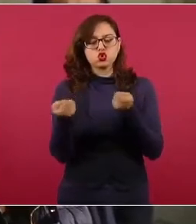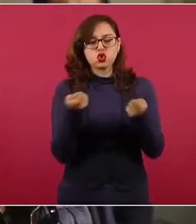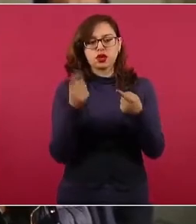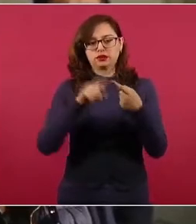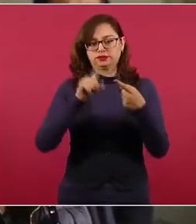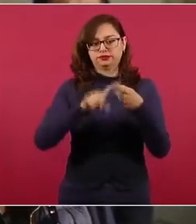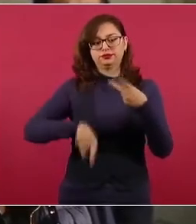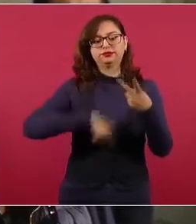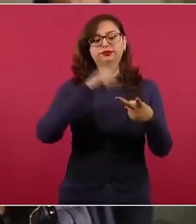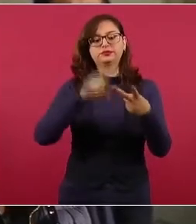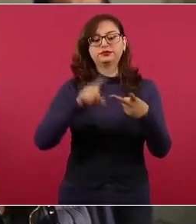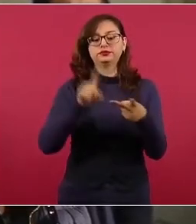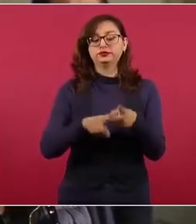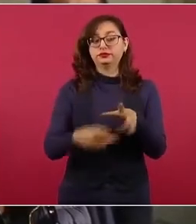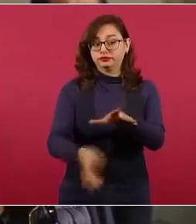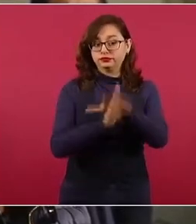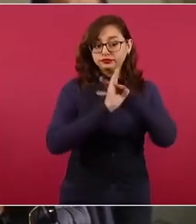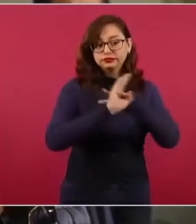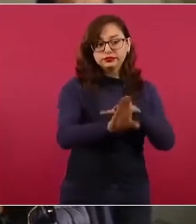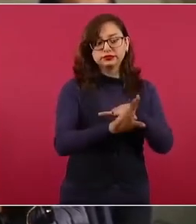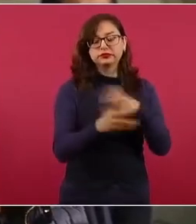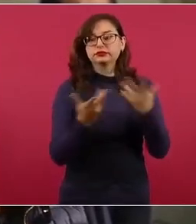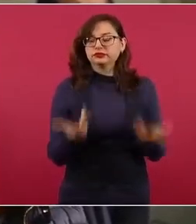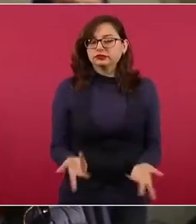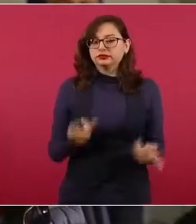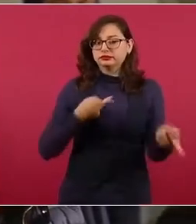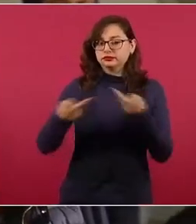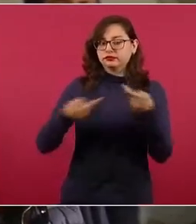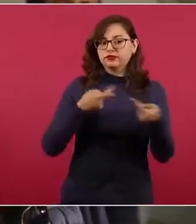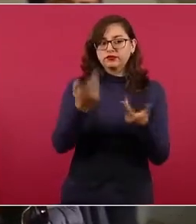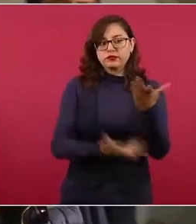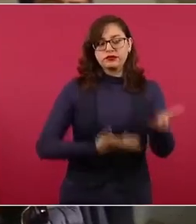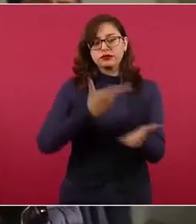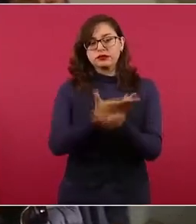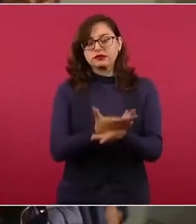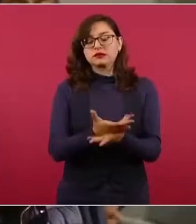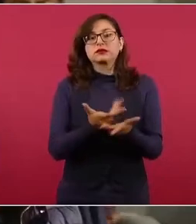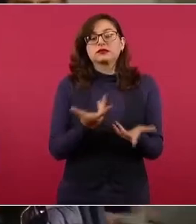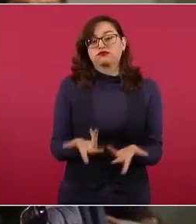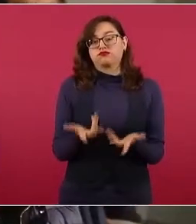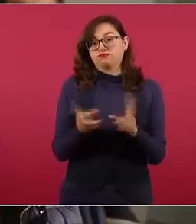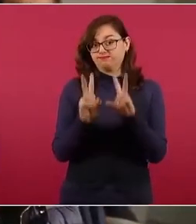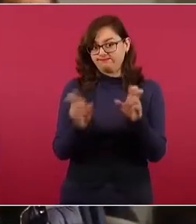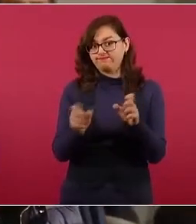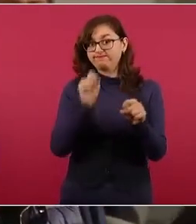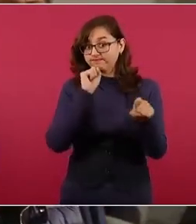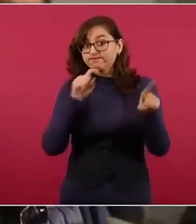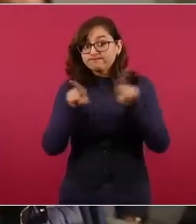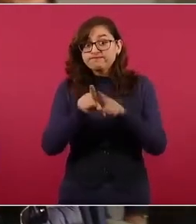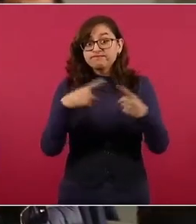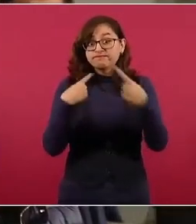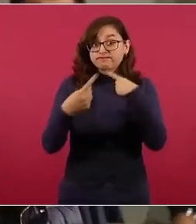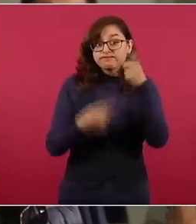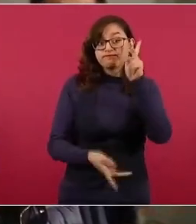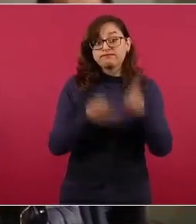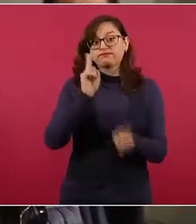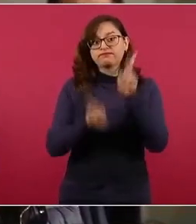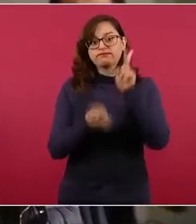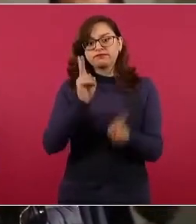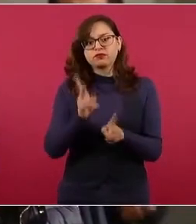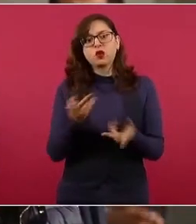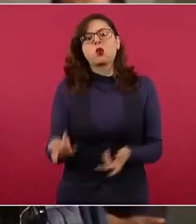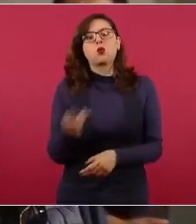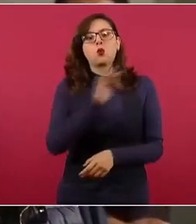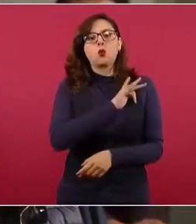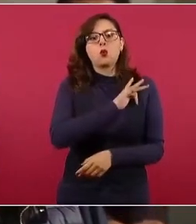migratorio, si este va a ser uno o el principal tema después del inflacionario que va a tratar con el presidente. Y si nos